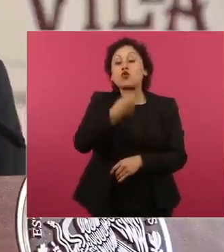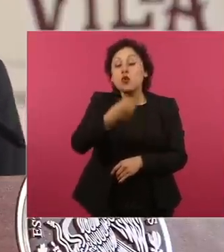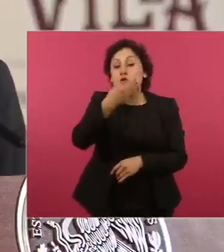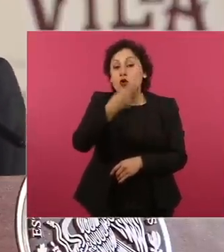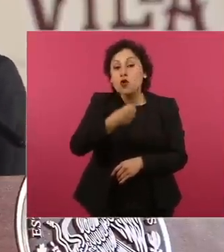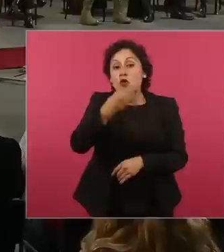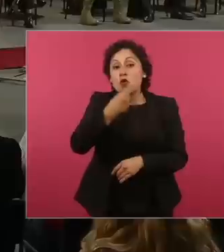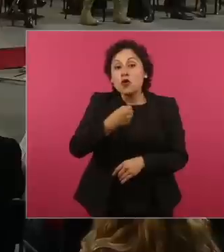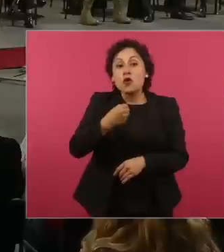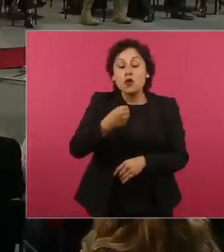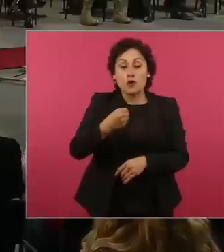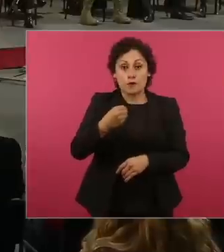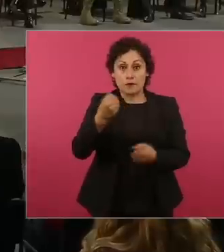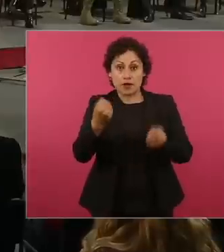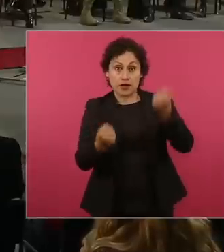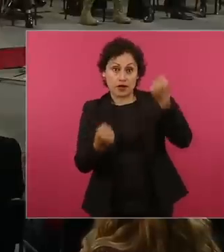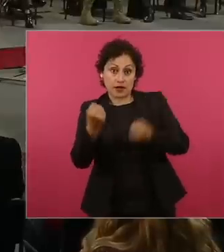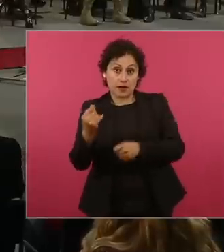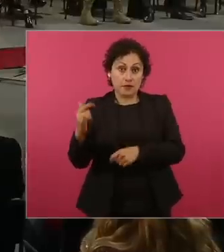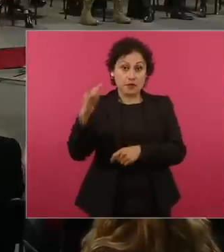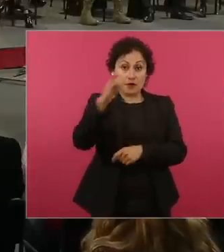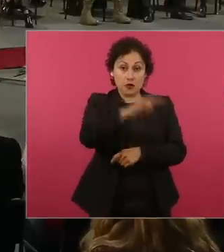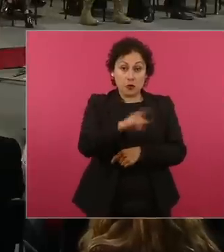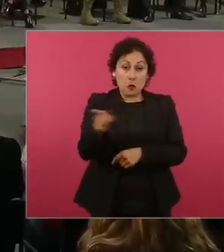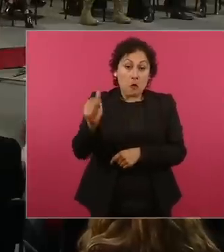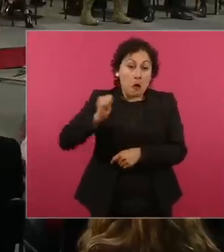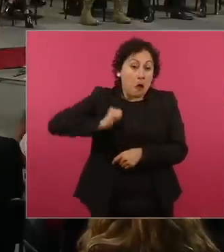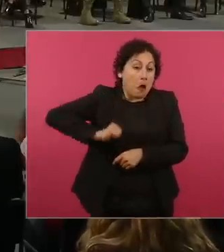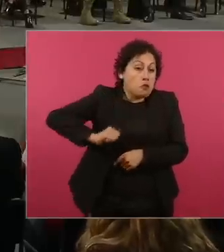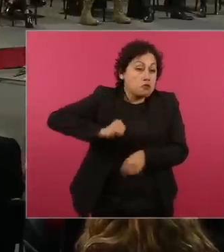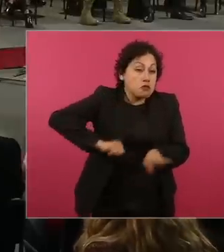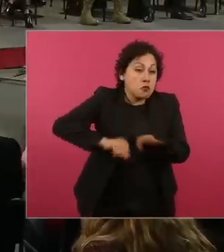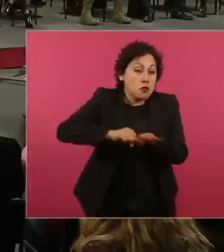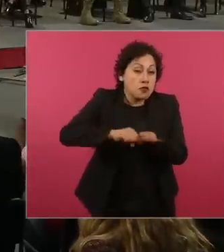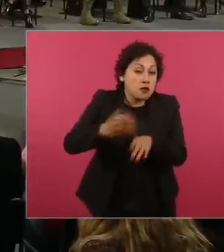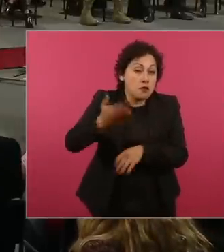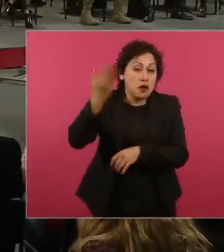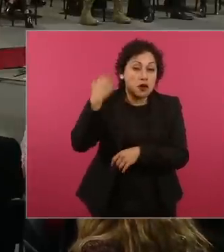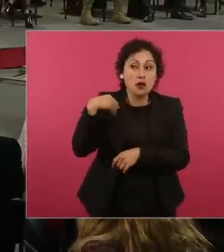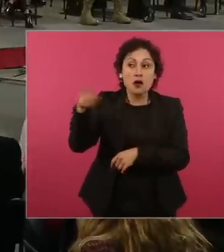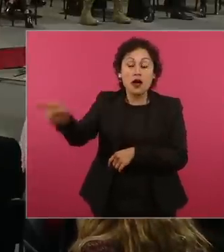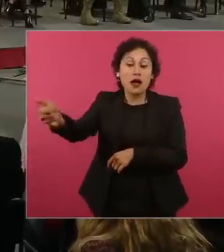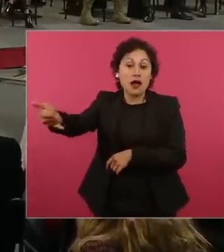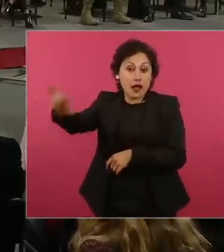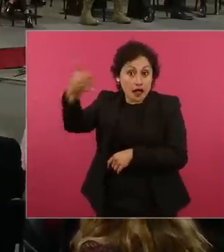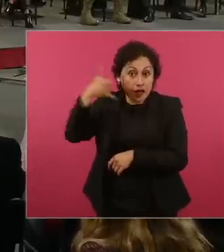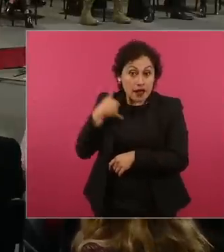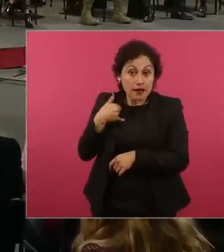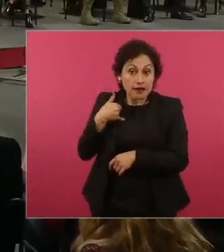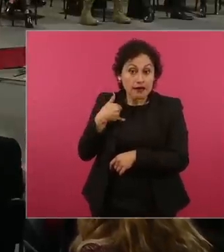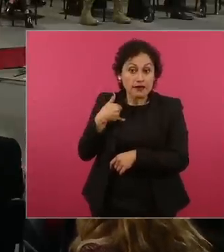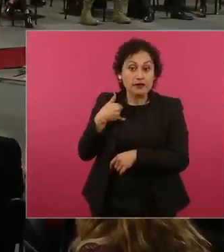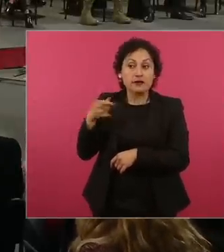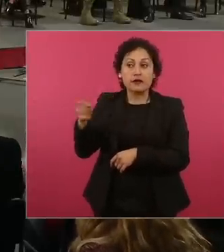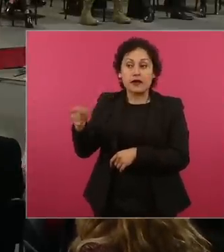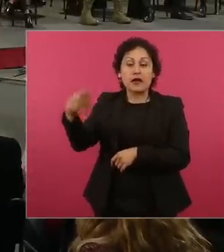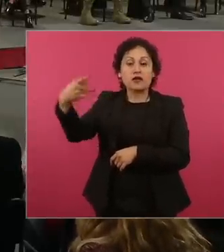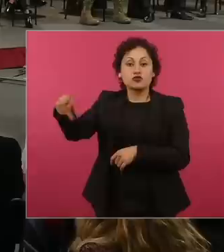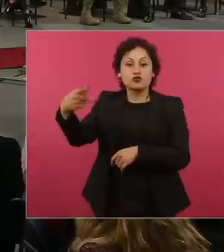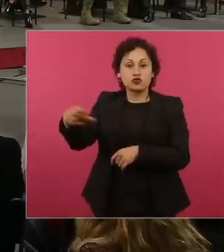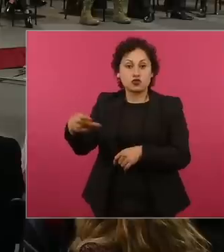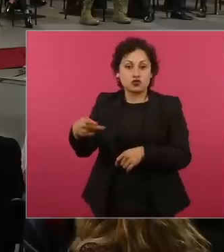los pilotos más antiguos de Mexicana de Aviación y estas fueron las primeras salas que se hicieron de Mexicana de Aviación